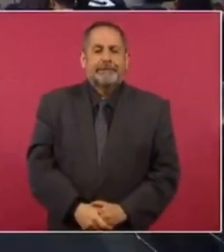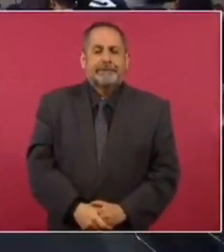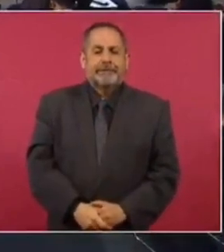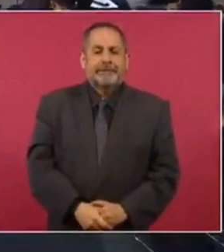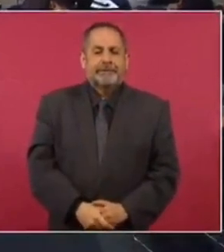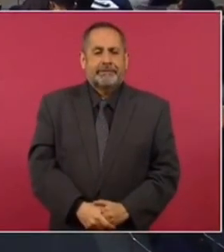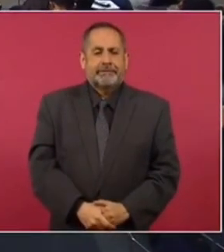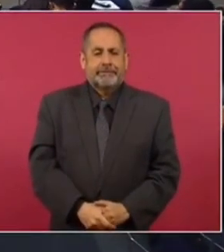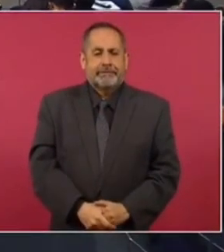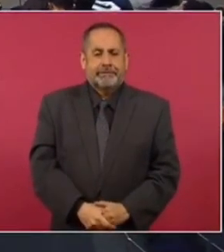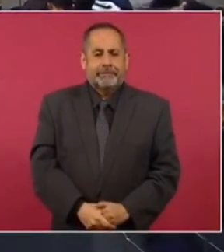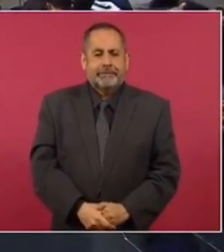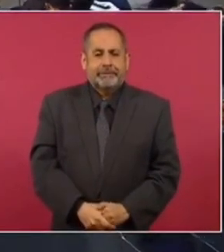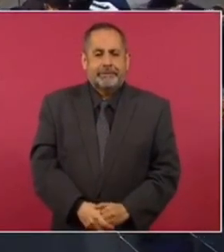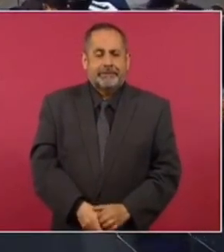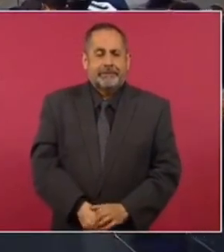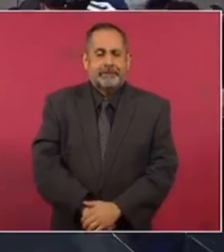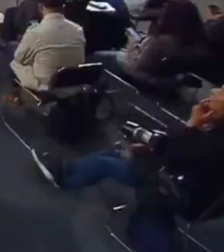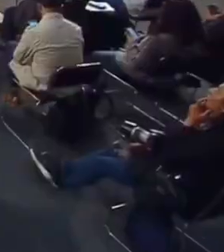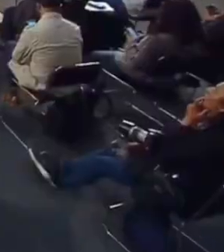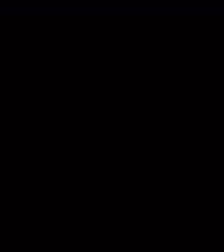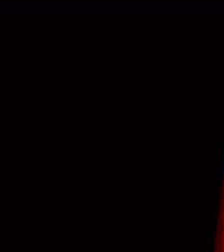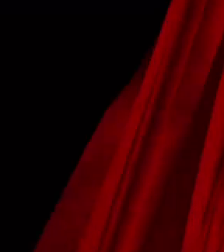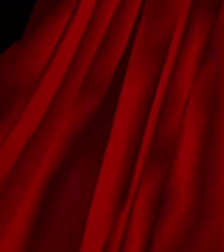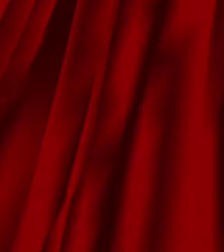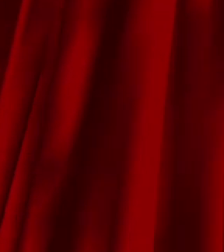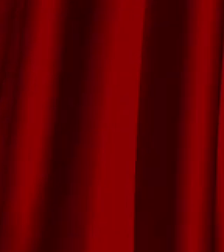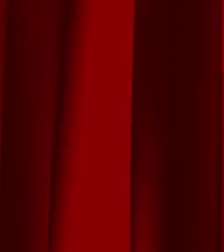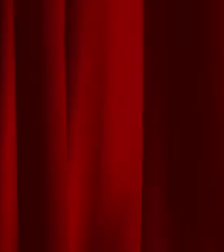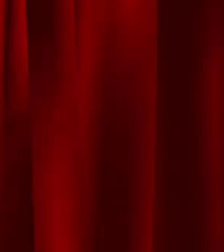Soy, soy lo que dejaron, soy todas las obras.